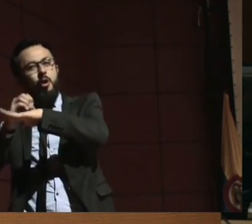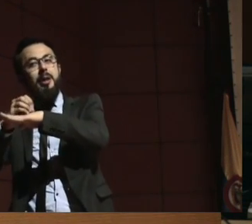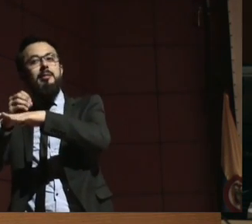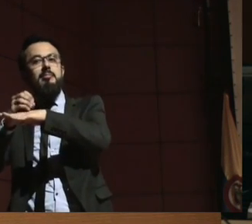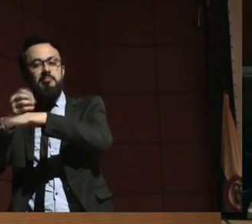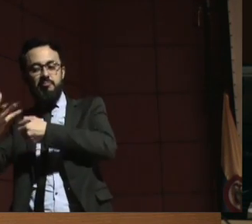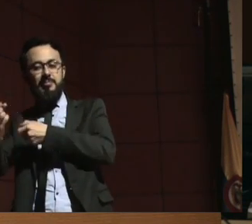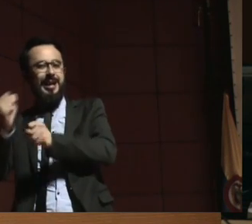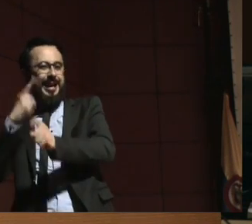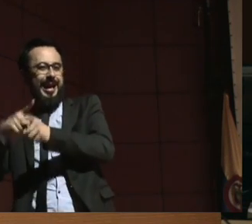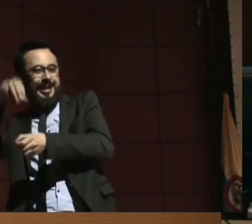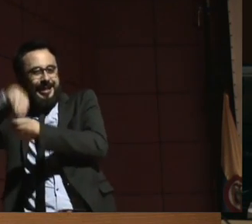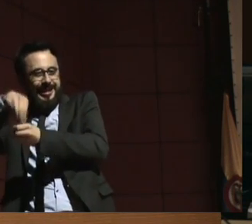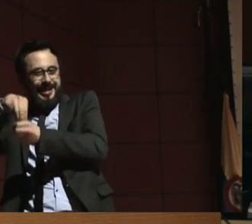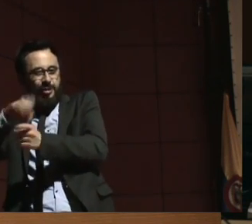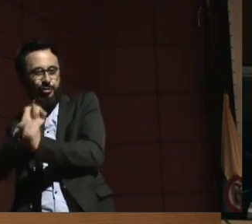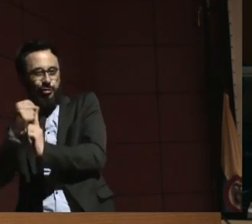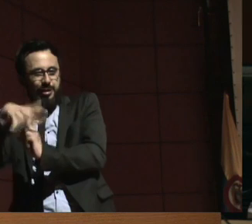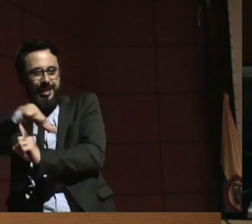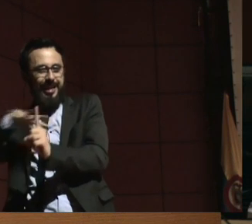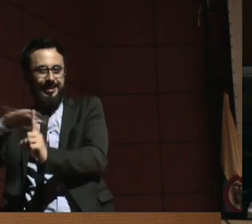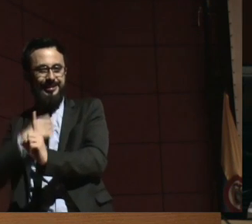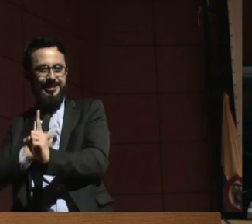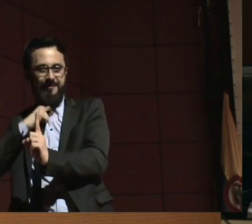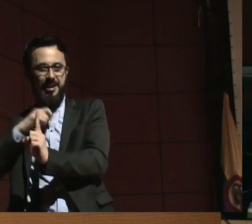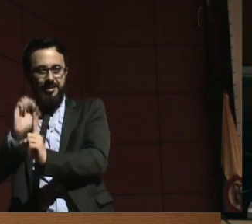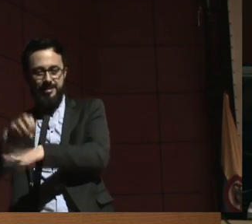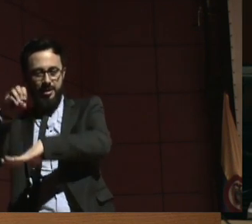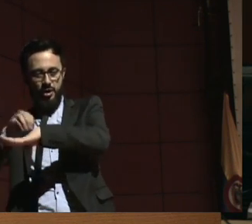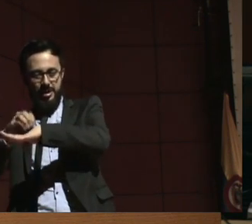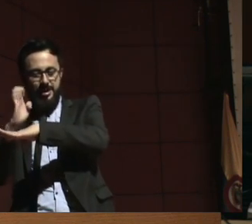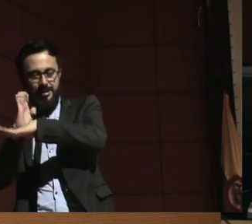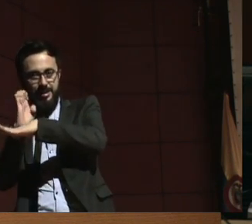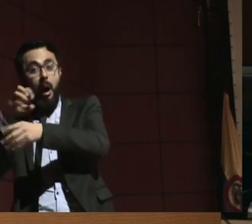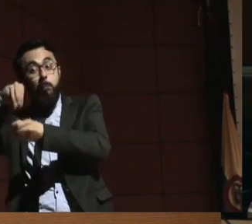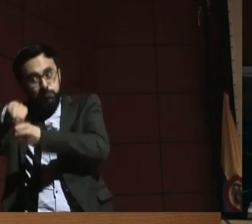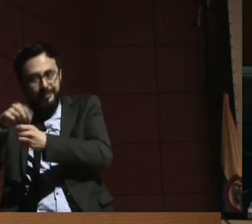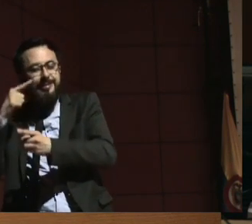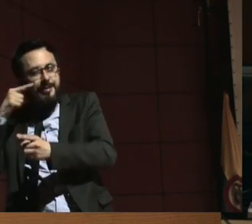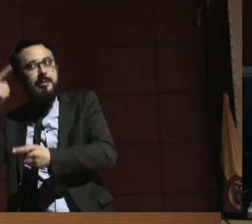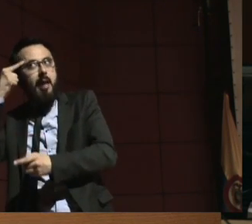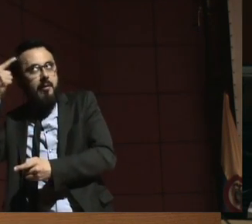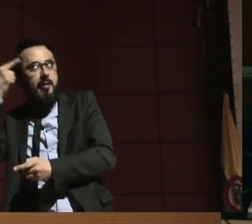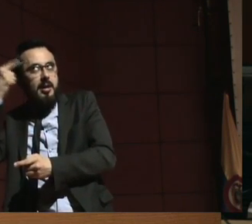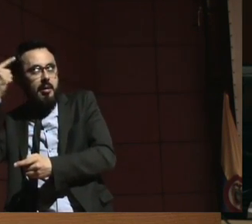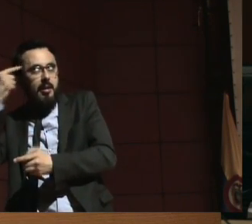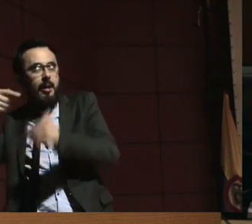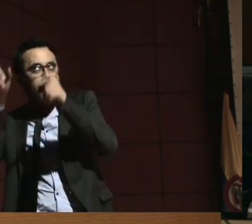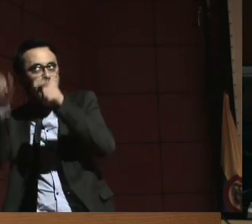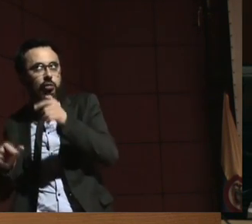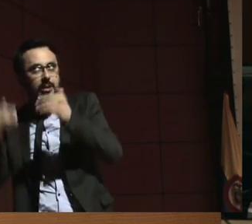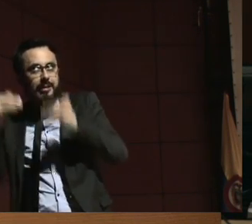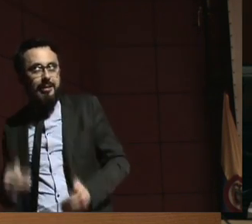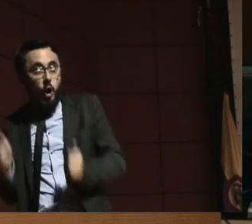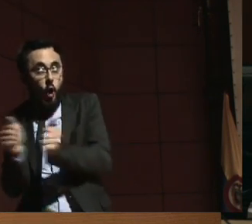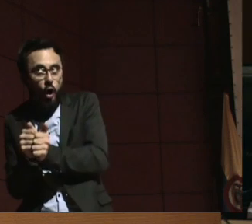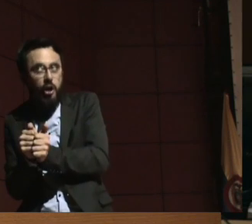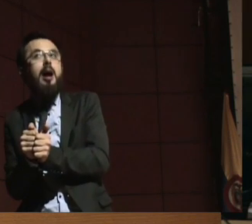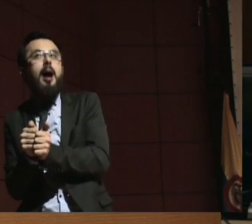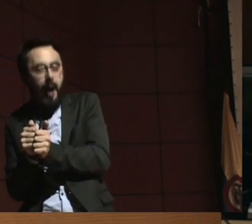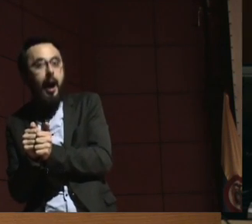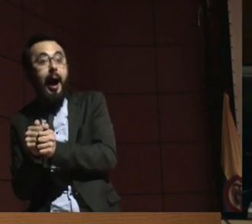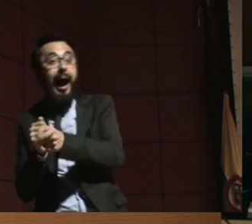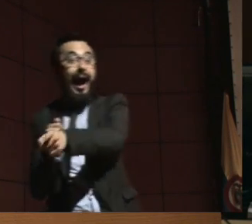de la sociedad civil, incluso, que tienen seguramente toda la experiencia del